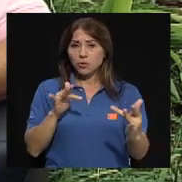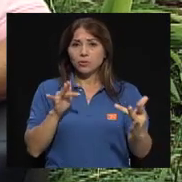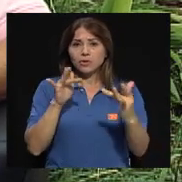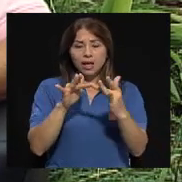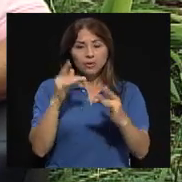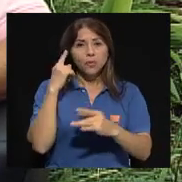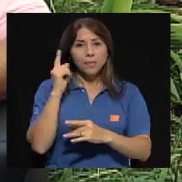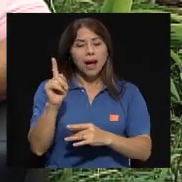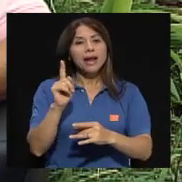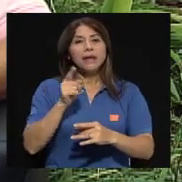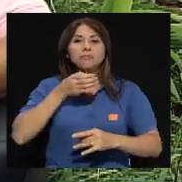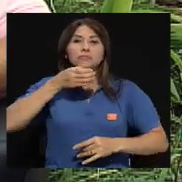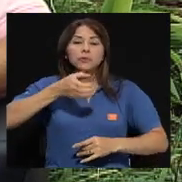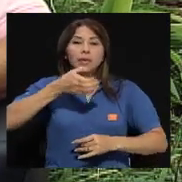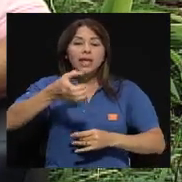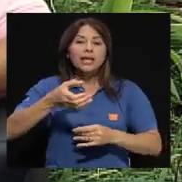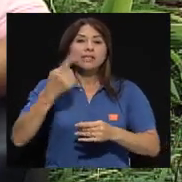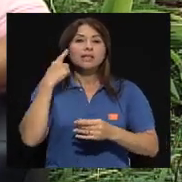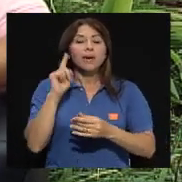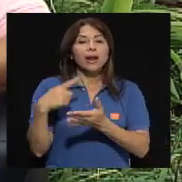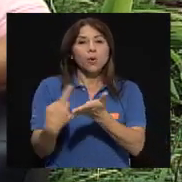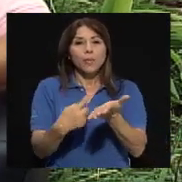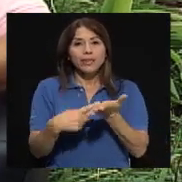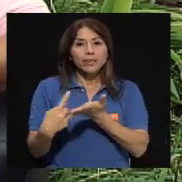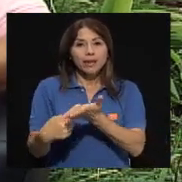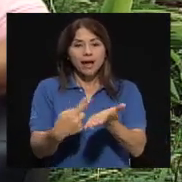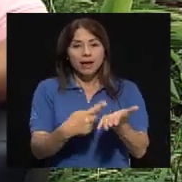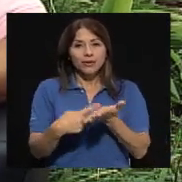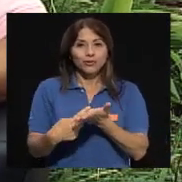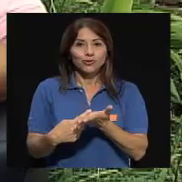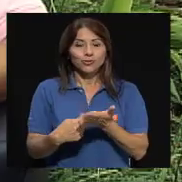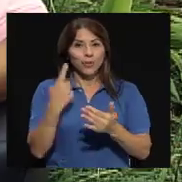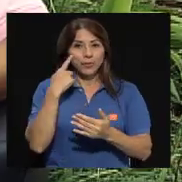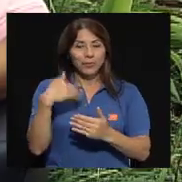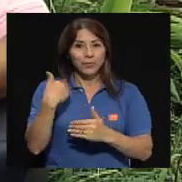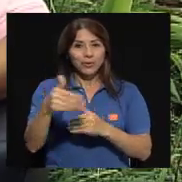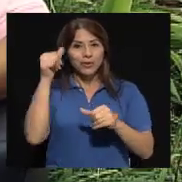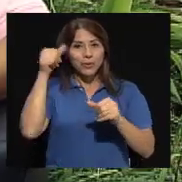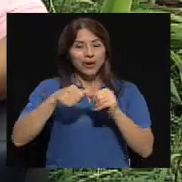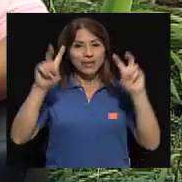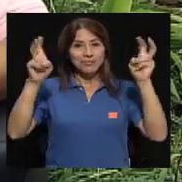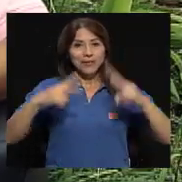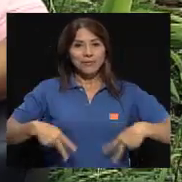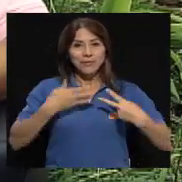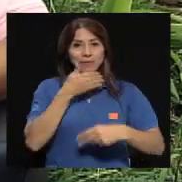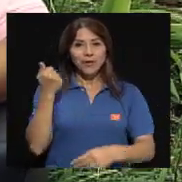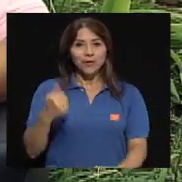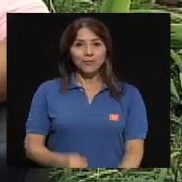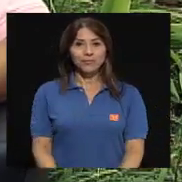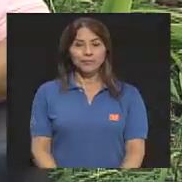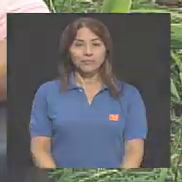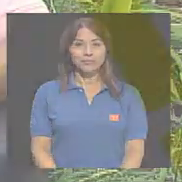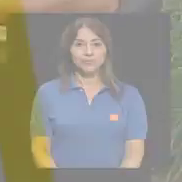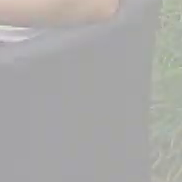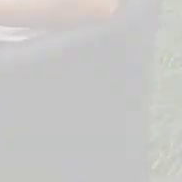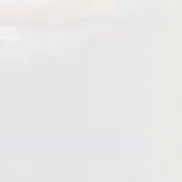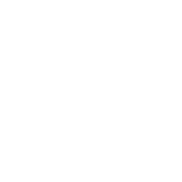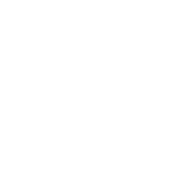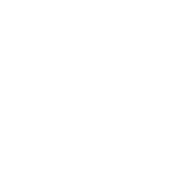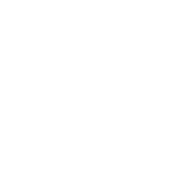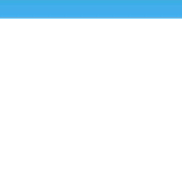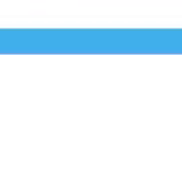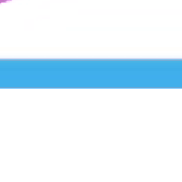para hacernos llegar sus sugerencias o sus comentarios. Hasta pronto y recuerden vivir mejor. ¡Gracias!